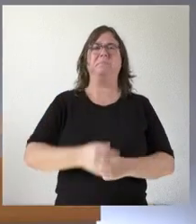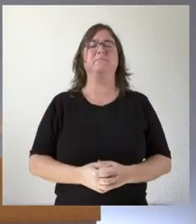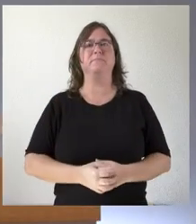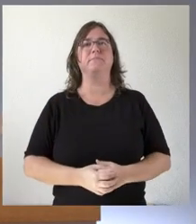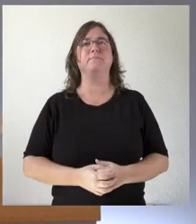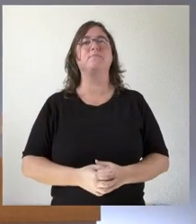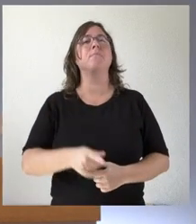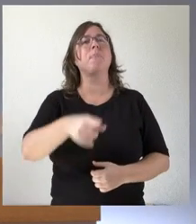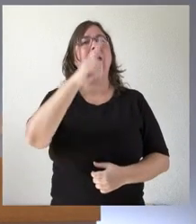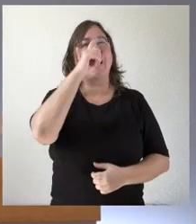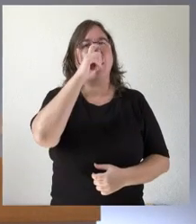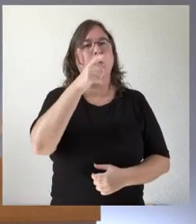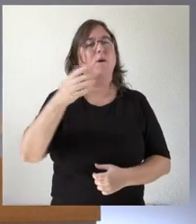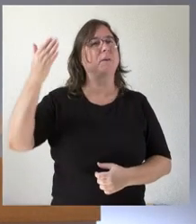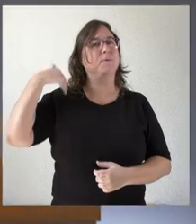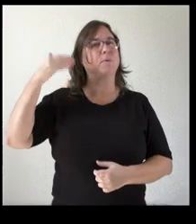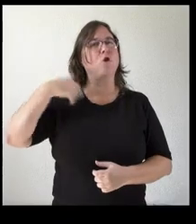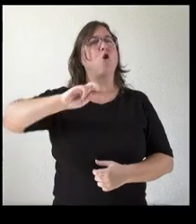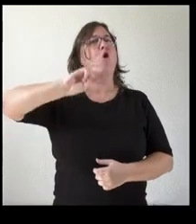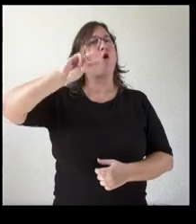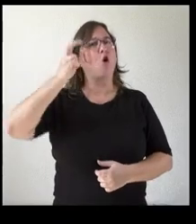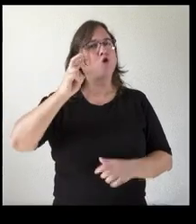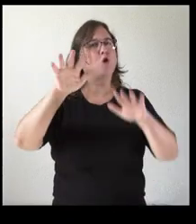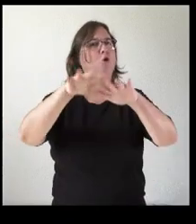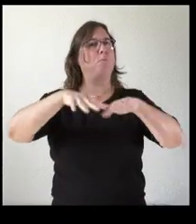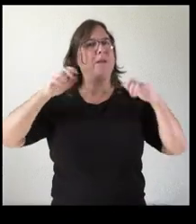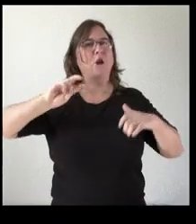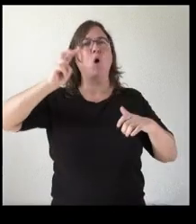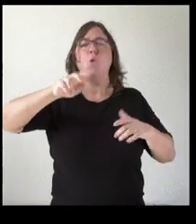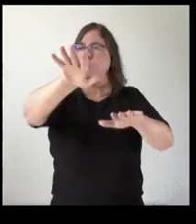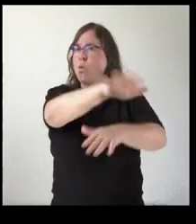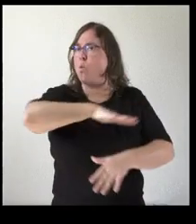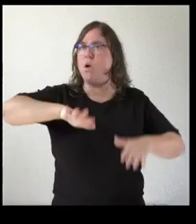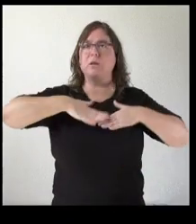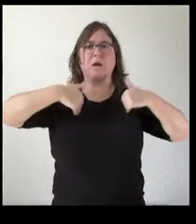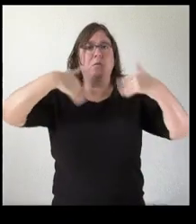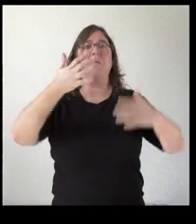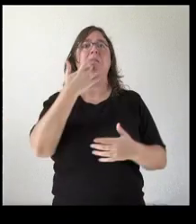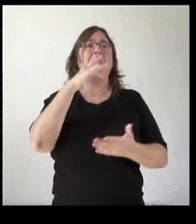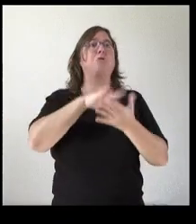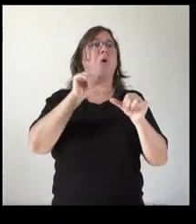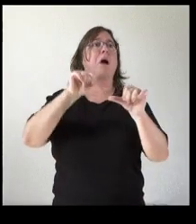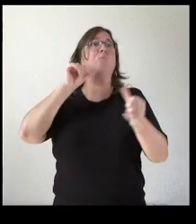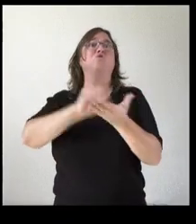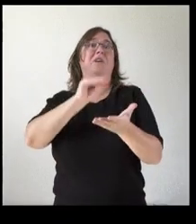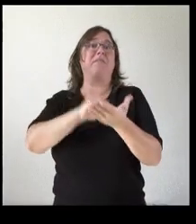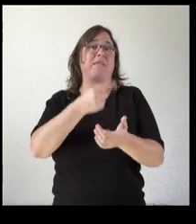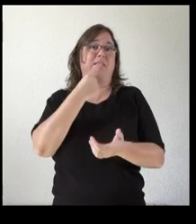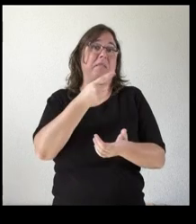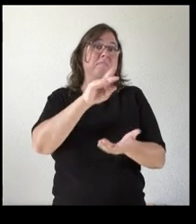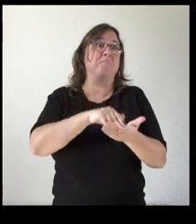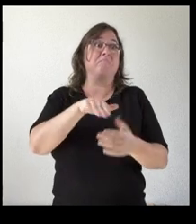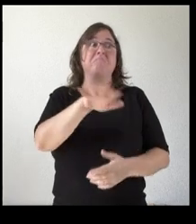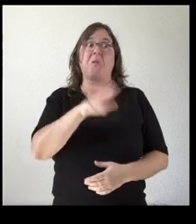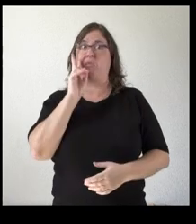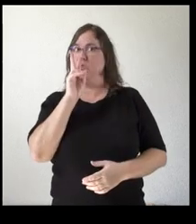¿Usted recuerda en algún otro pleno de cualquier otro sitio porque ha dicho que esto debe pasar en muchos sitios y no veo